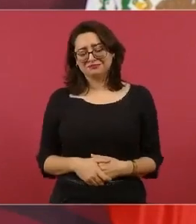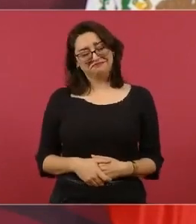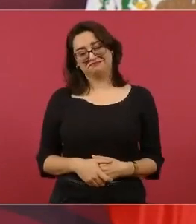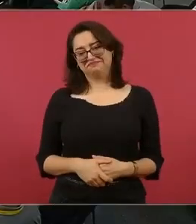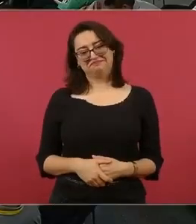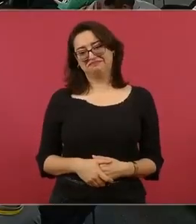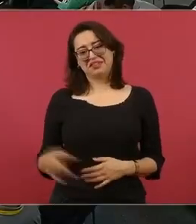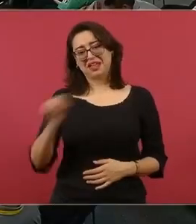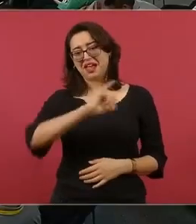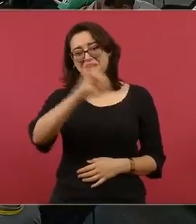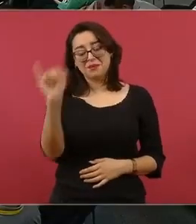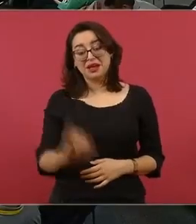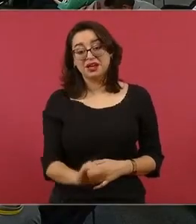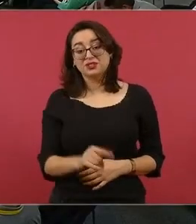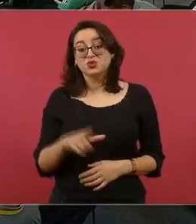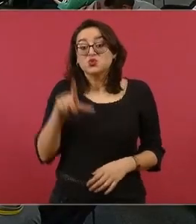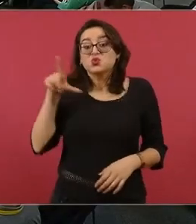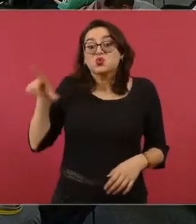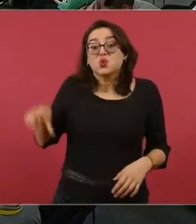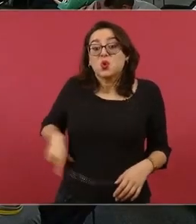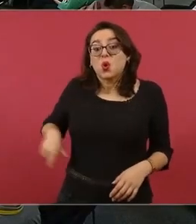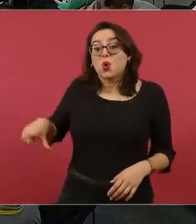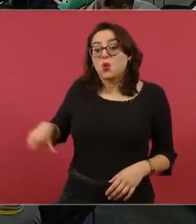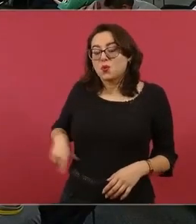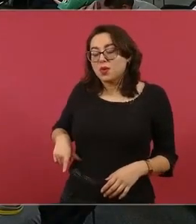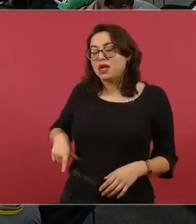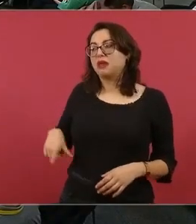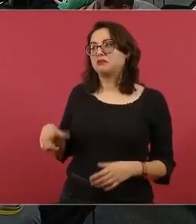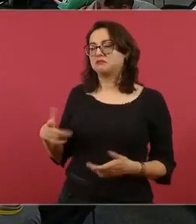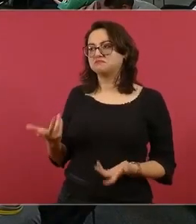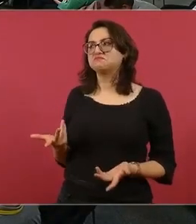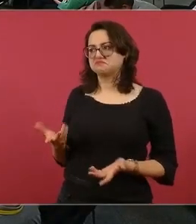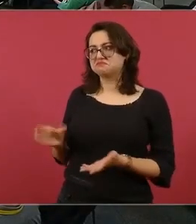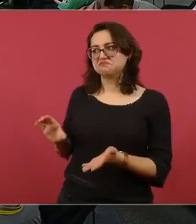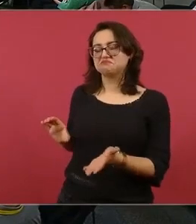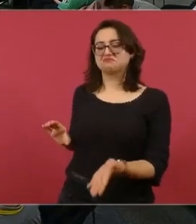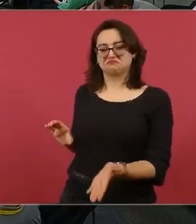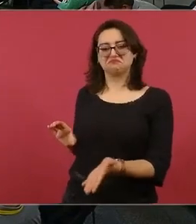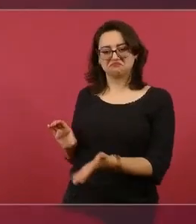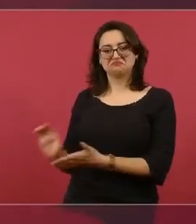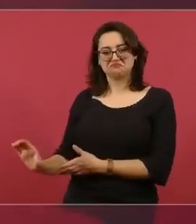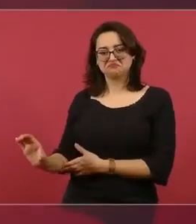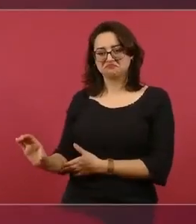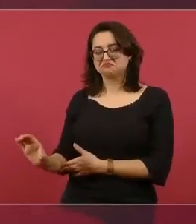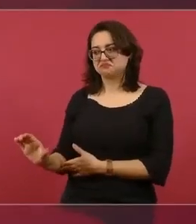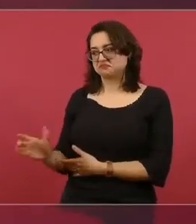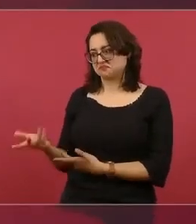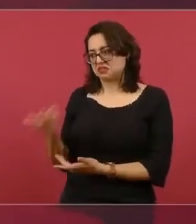haciendo no sólo porque es mexicana y porque tiene que ver con